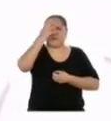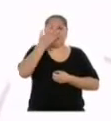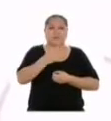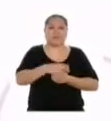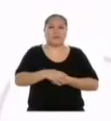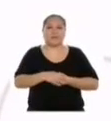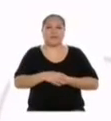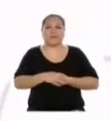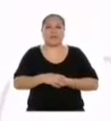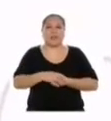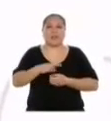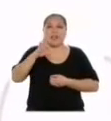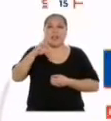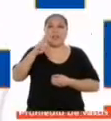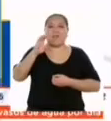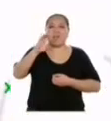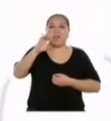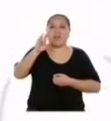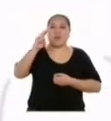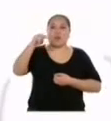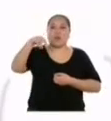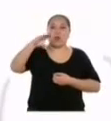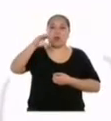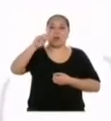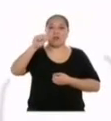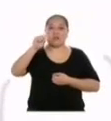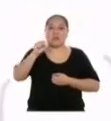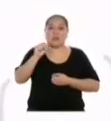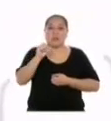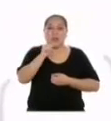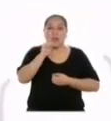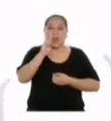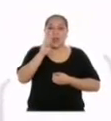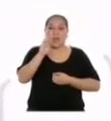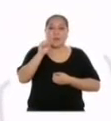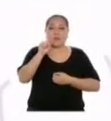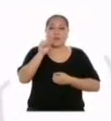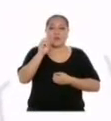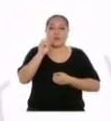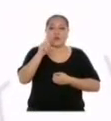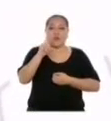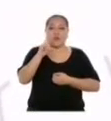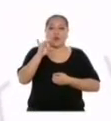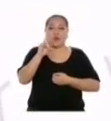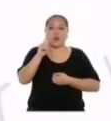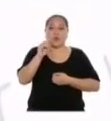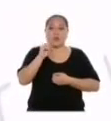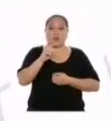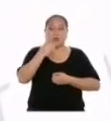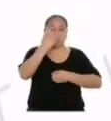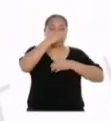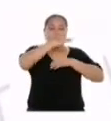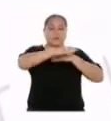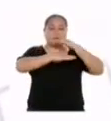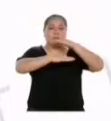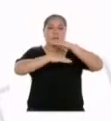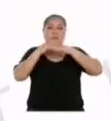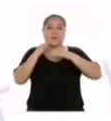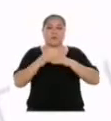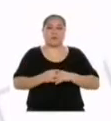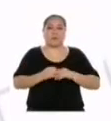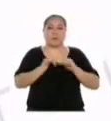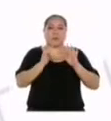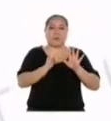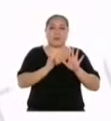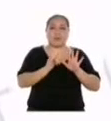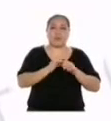Las frecuencias absolutas. Estas deben ir en la parte superior de cada barra. La primera barra mide 7 centímetros. Su